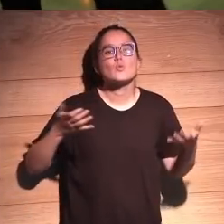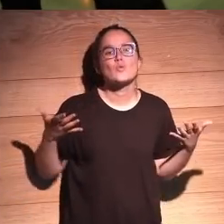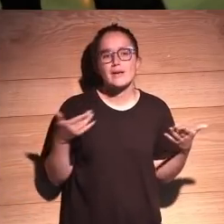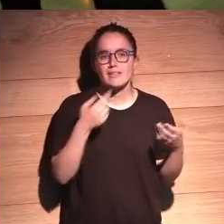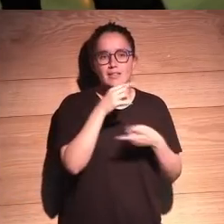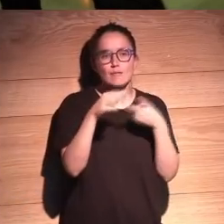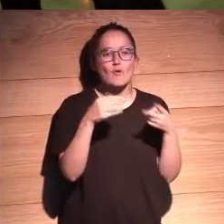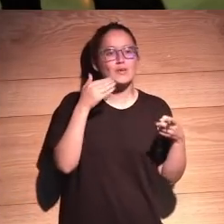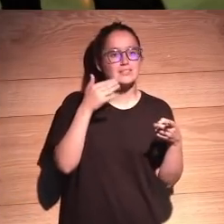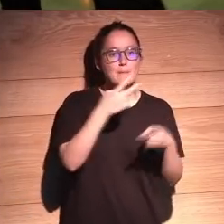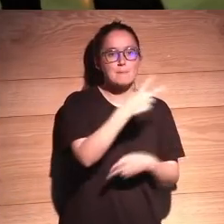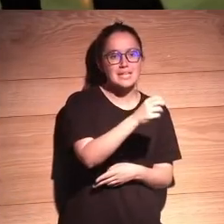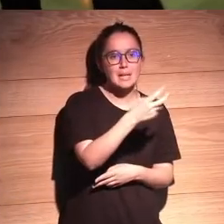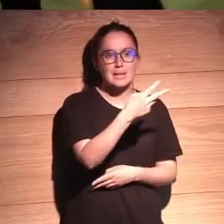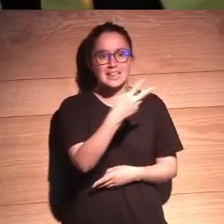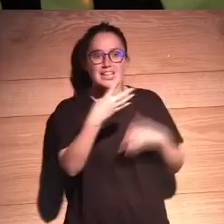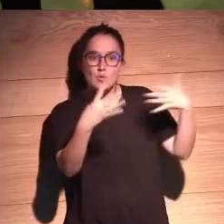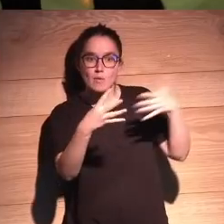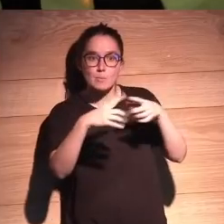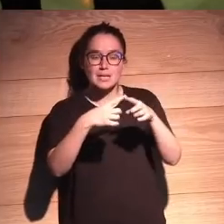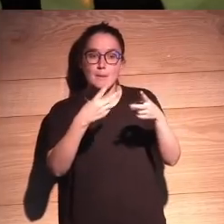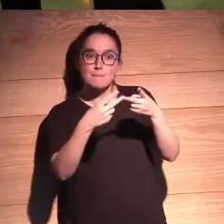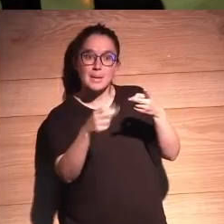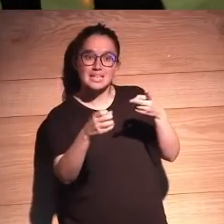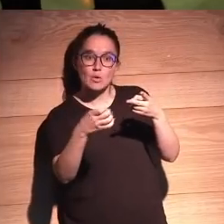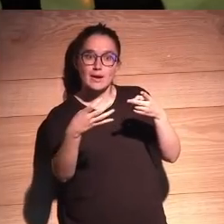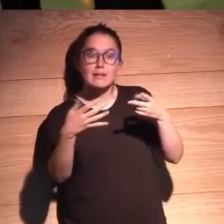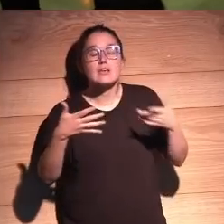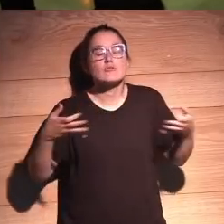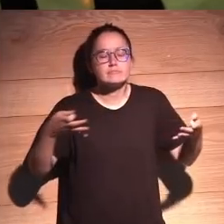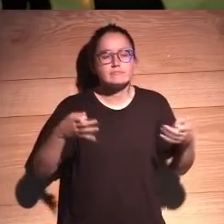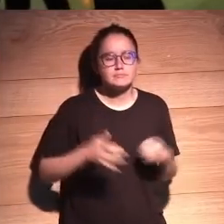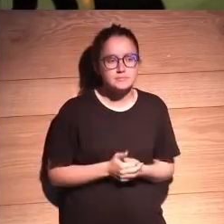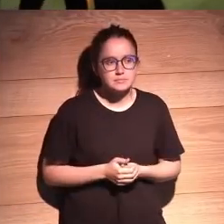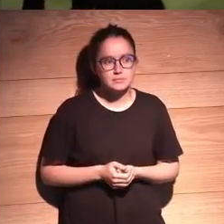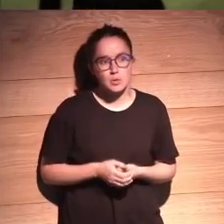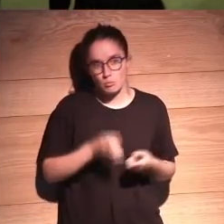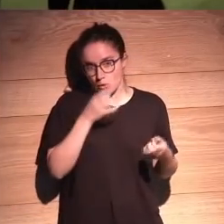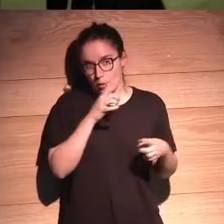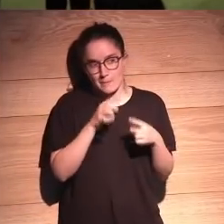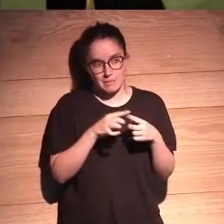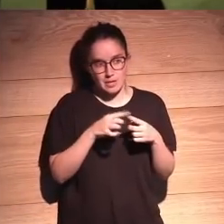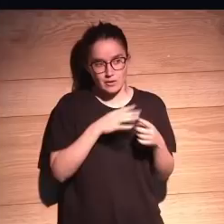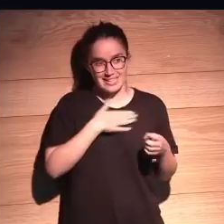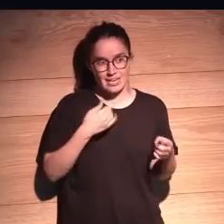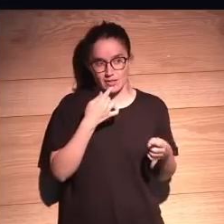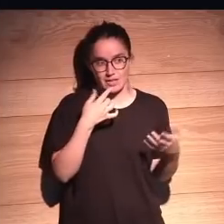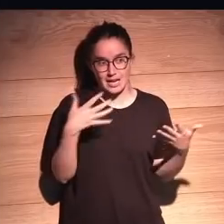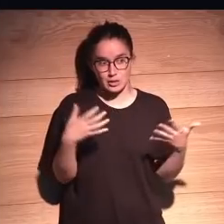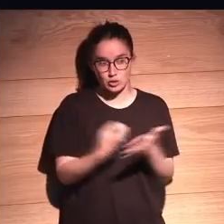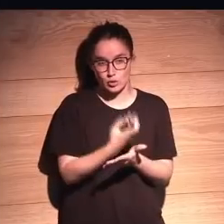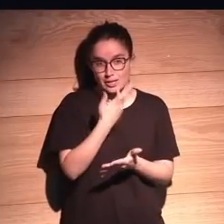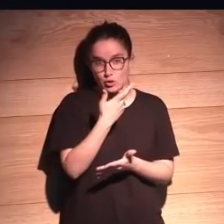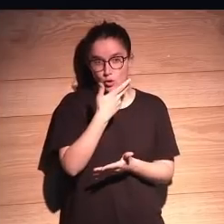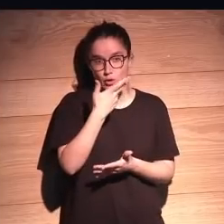ante esas dos fechas? el 2029 y el 2045 desde Turing bueno primero quisiera decir a todo el mundo que no